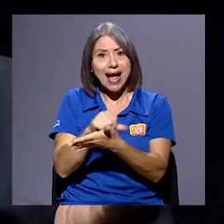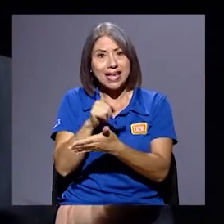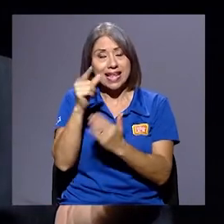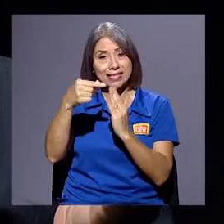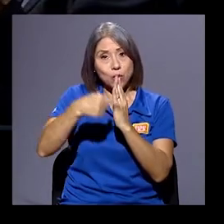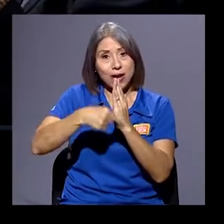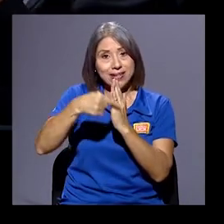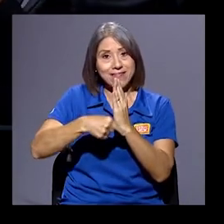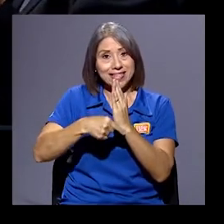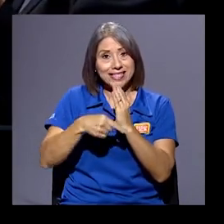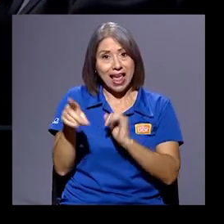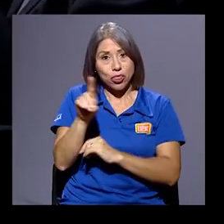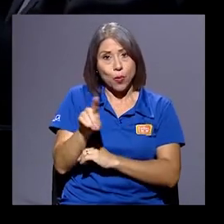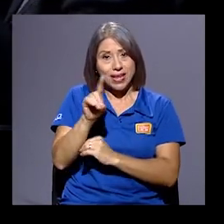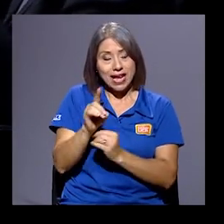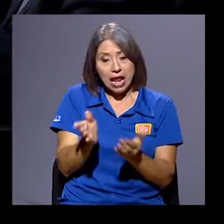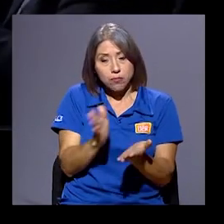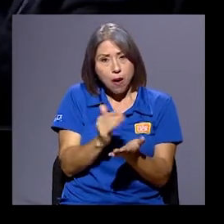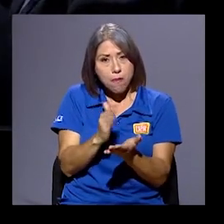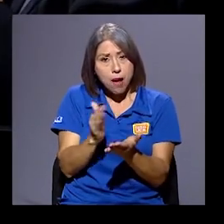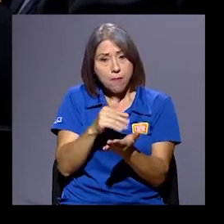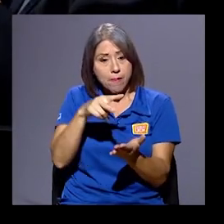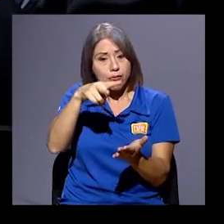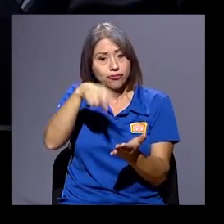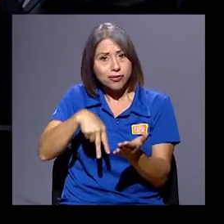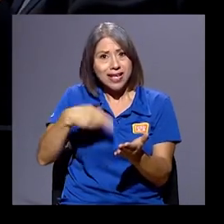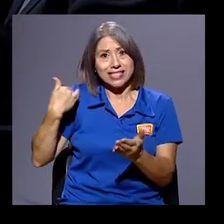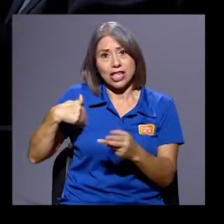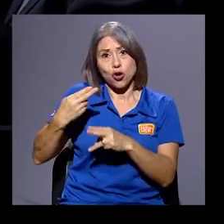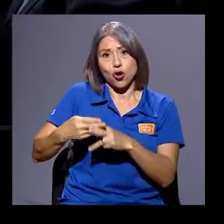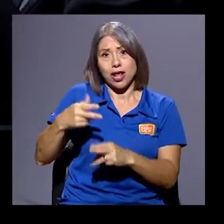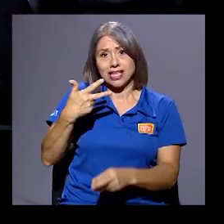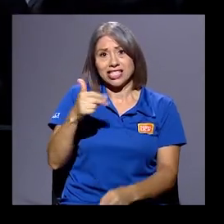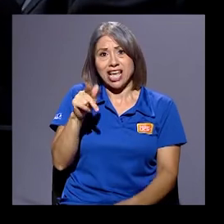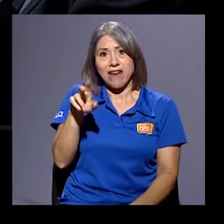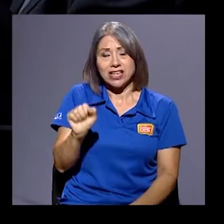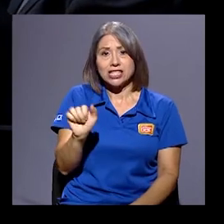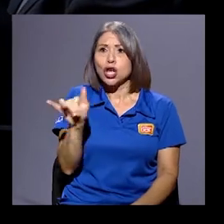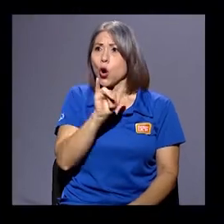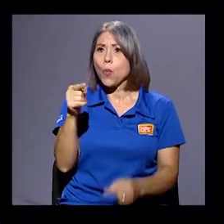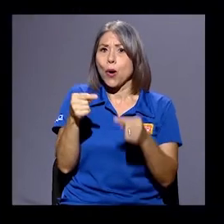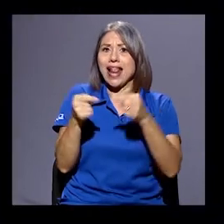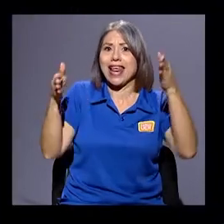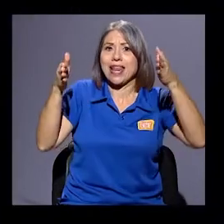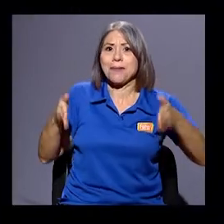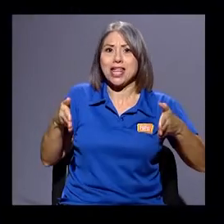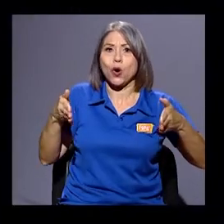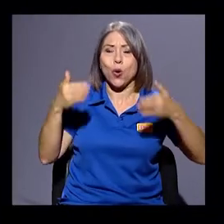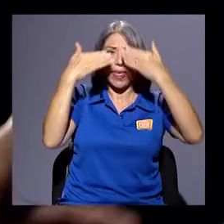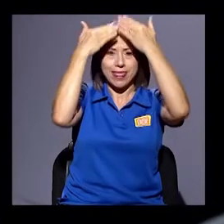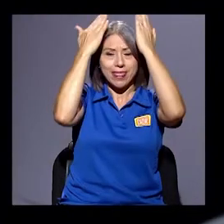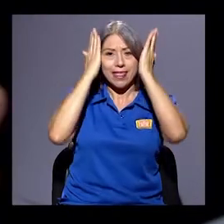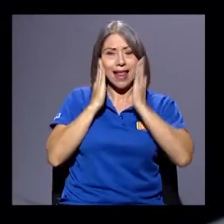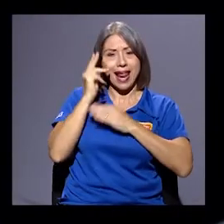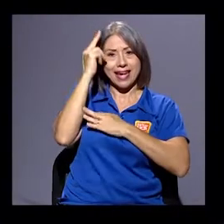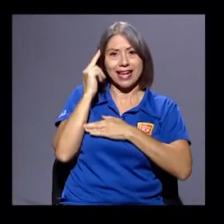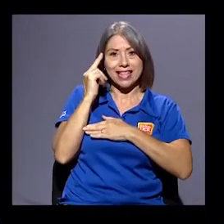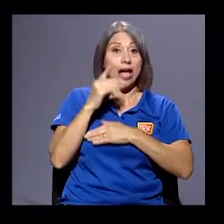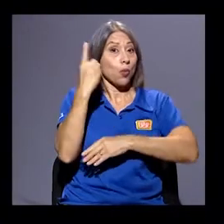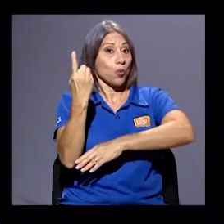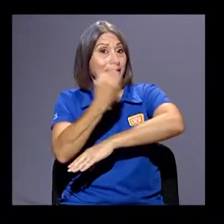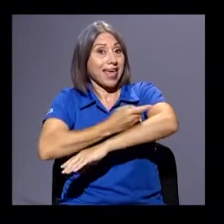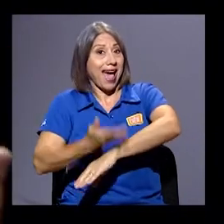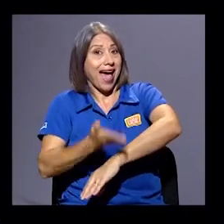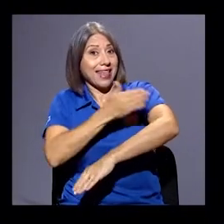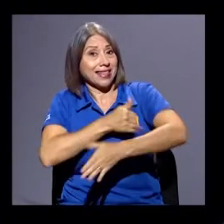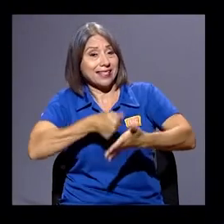dominical va a mostrar a este señor Chávez como el gran enemigo de la negrita. Un día antes de las elecciones, casualmente. Varios días